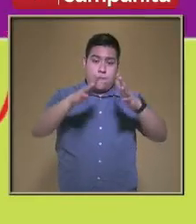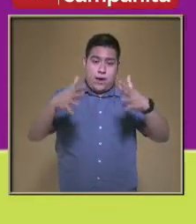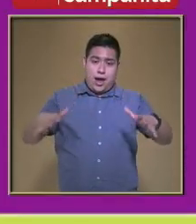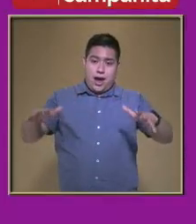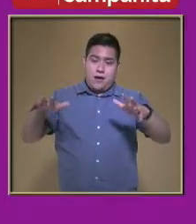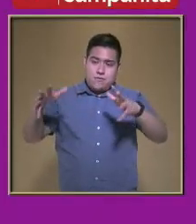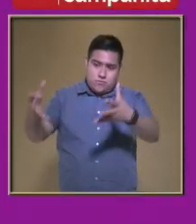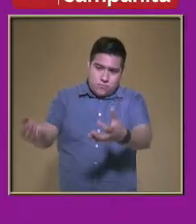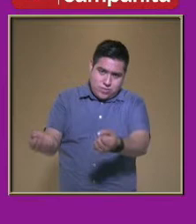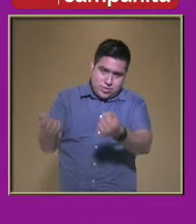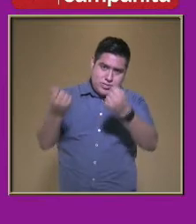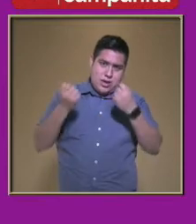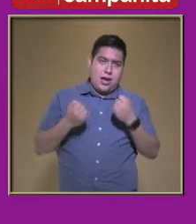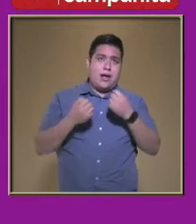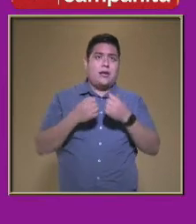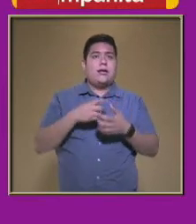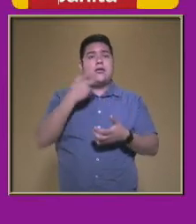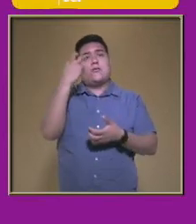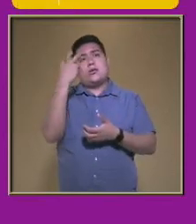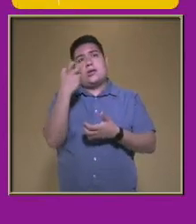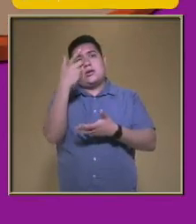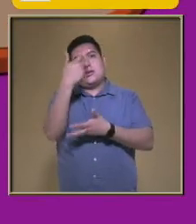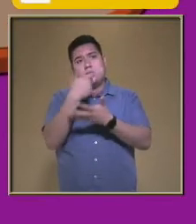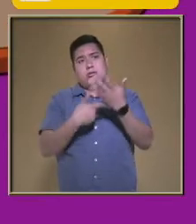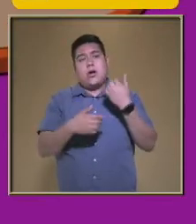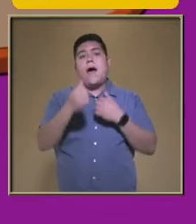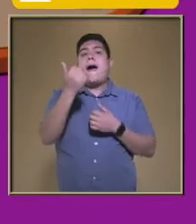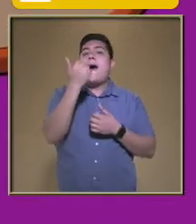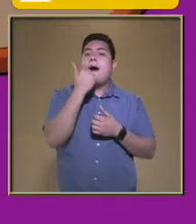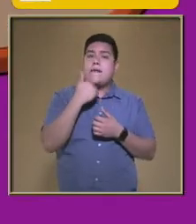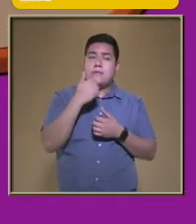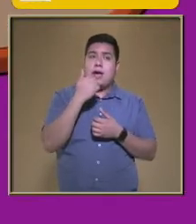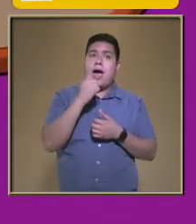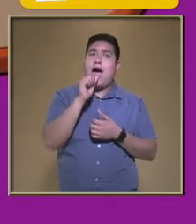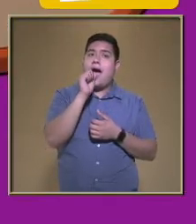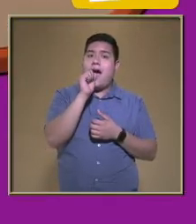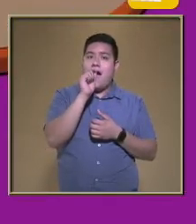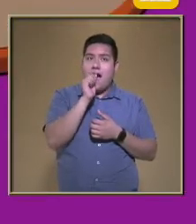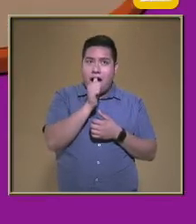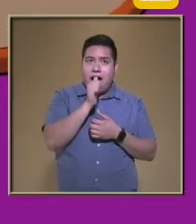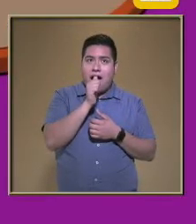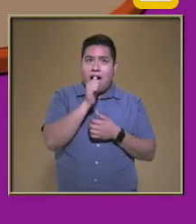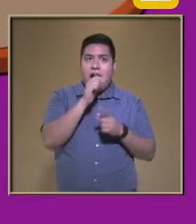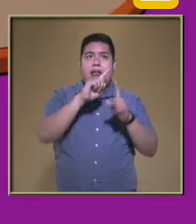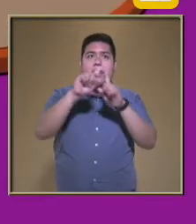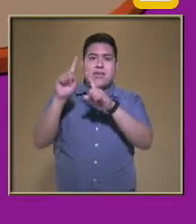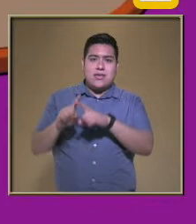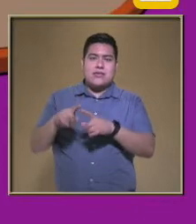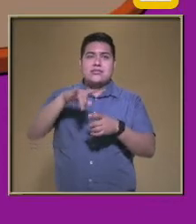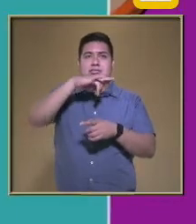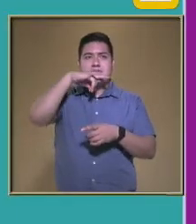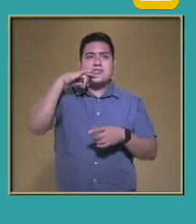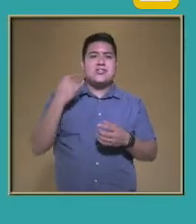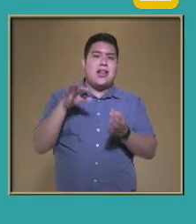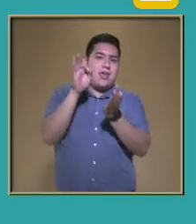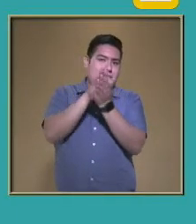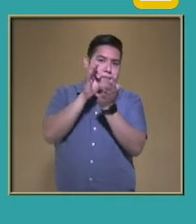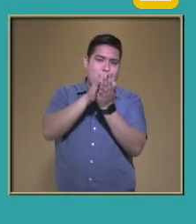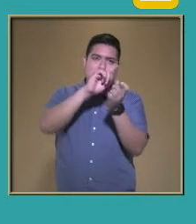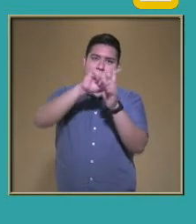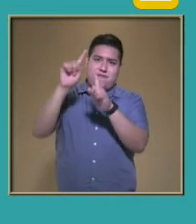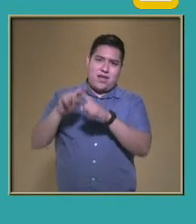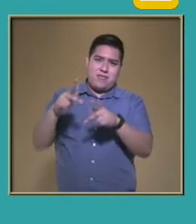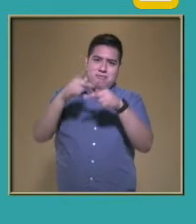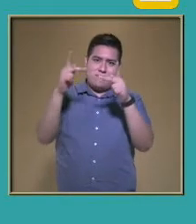Y con todo ello Crearon atoles Pinoles Tepaches Salsas Y tamales Entre otros